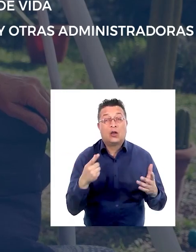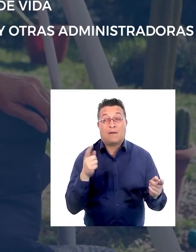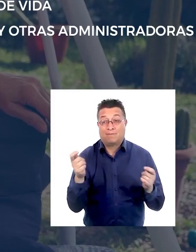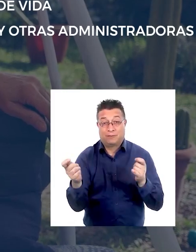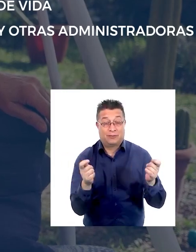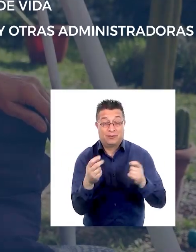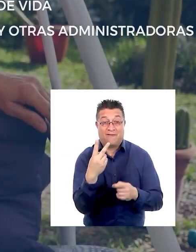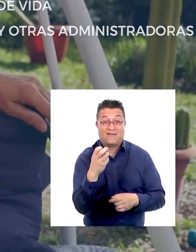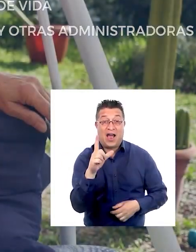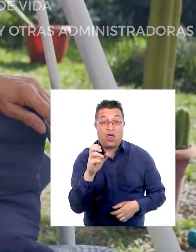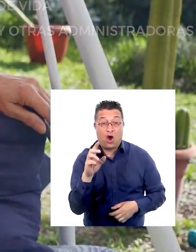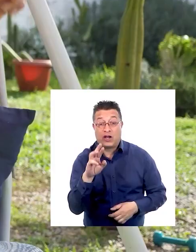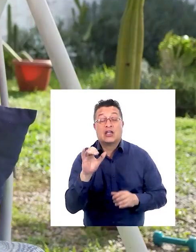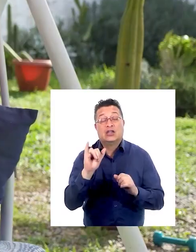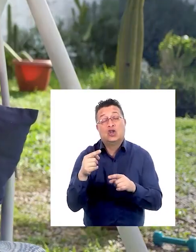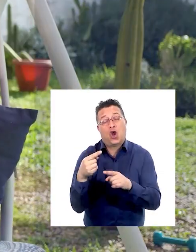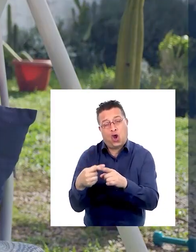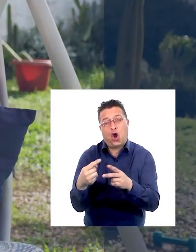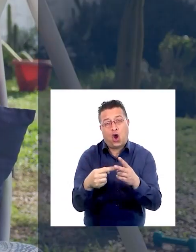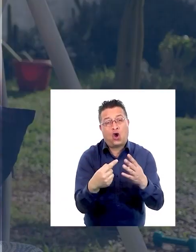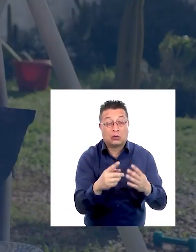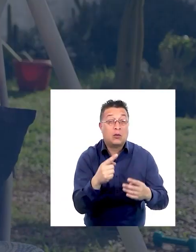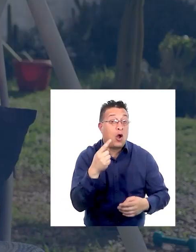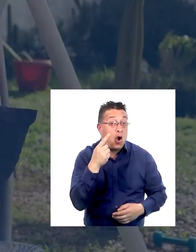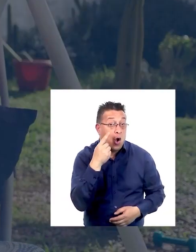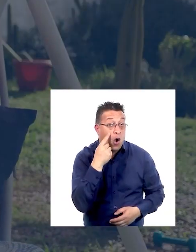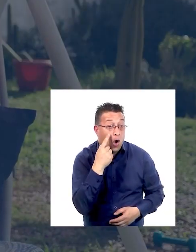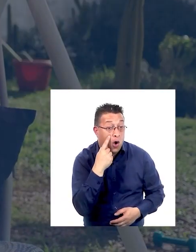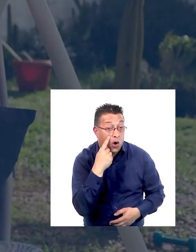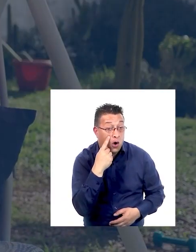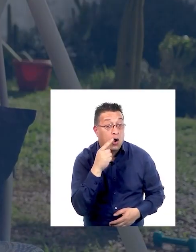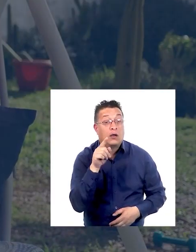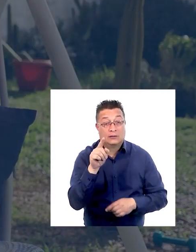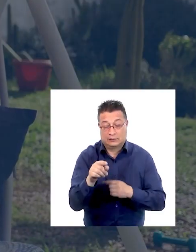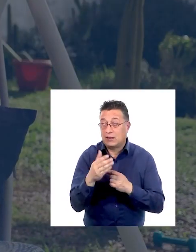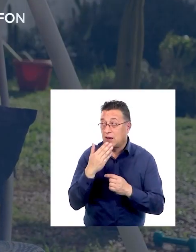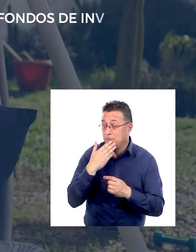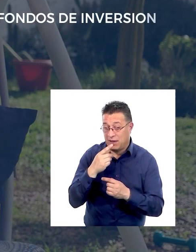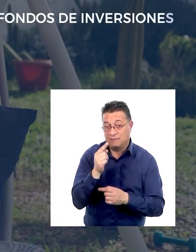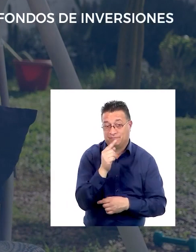valores y otras administradoras. ¡Ojo! En estos también.